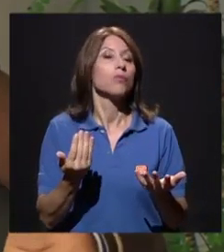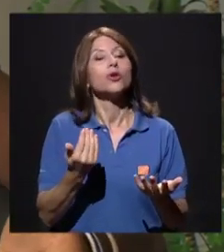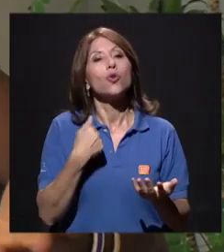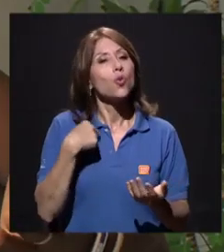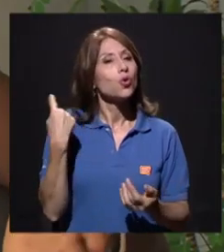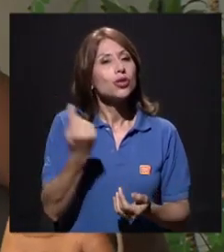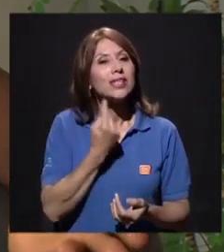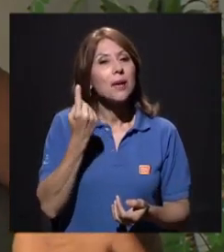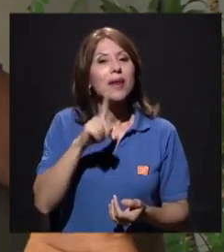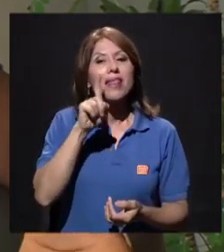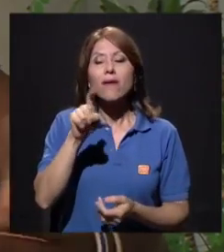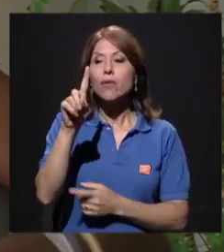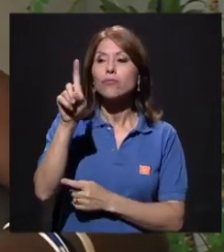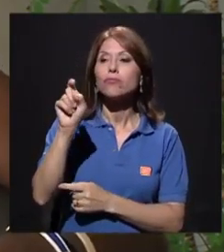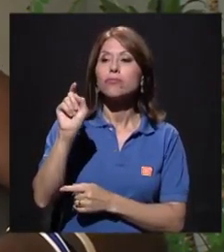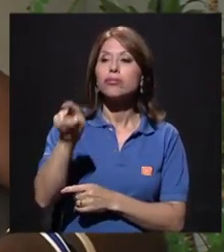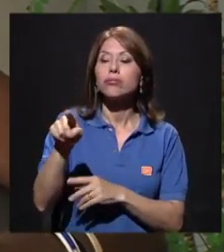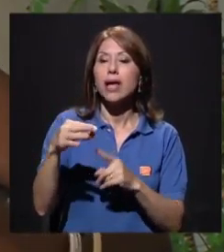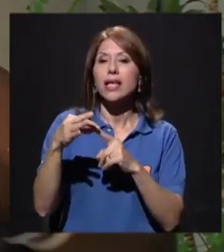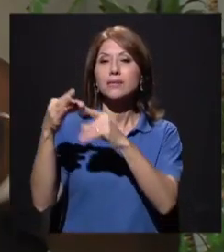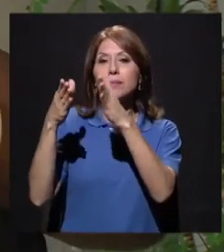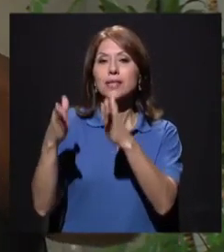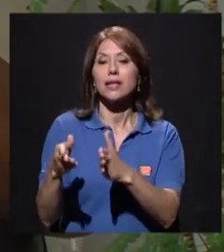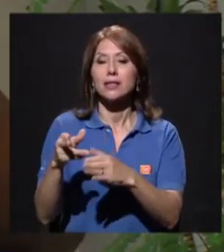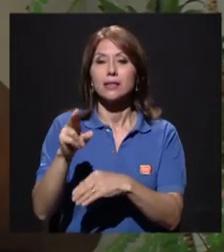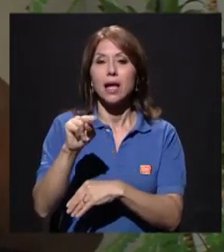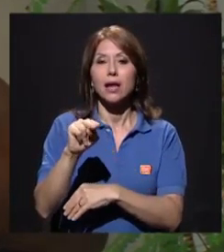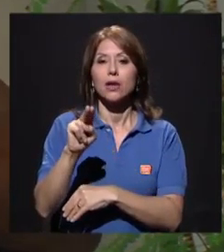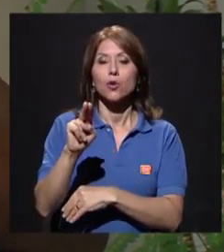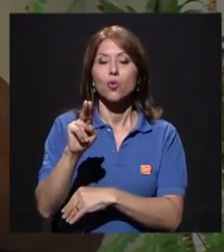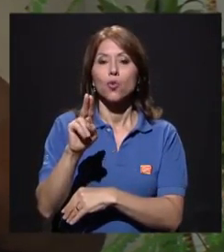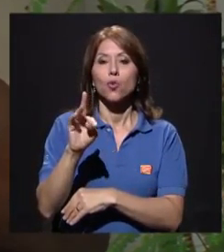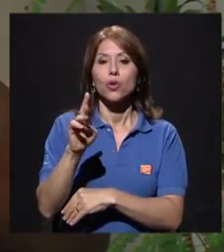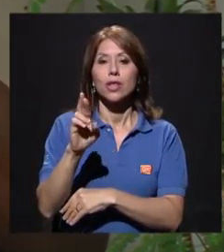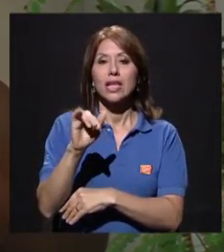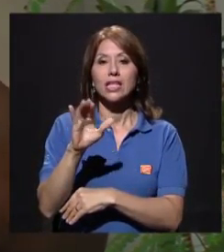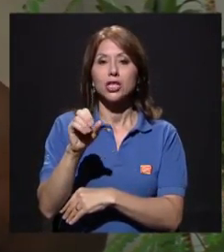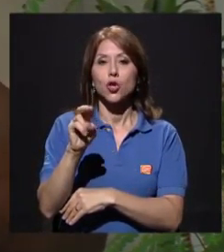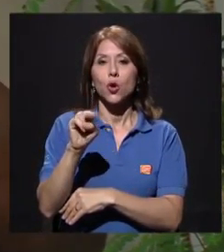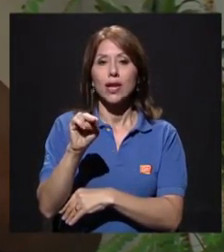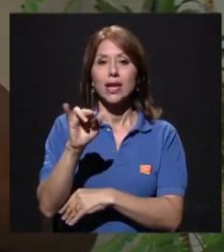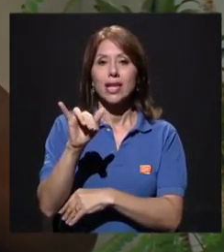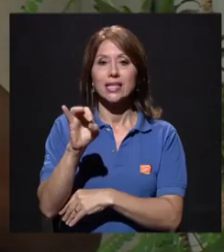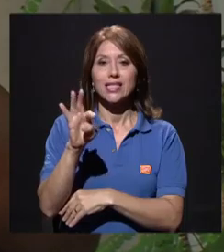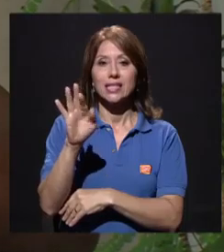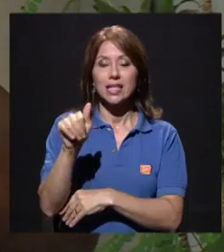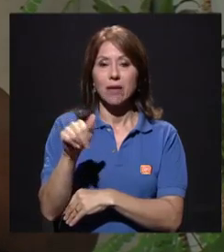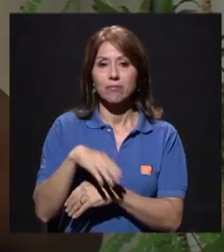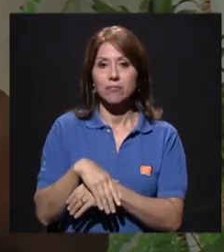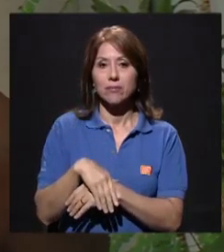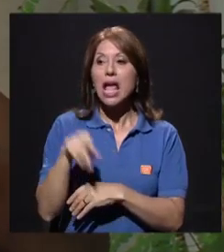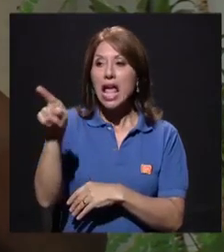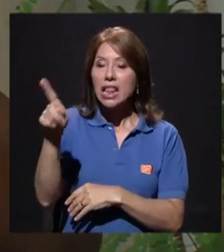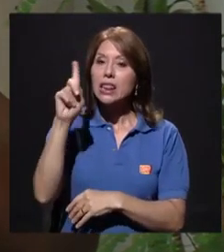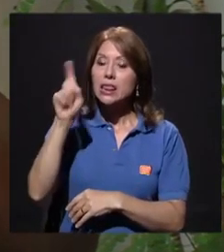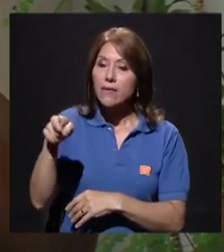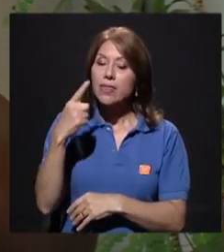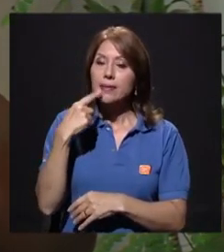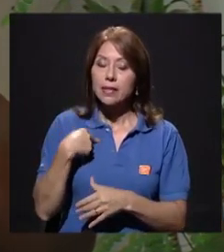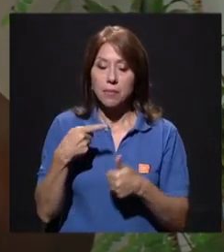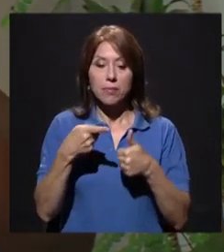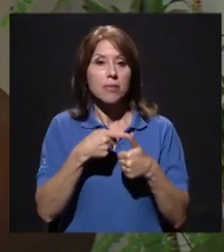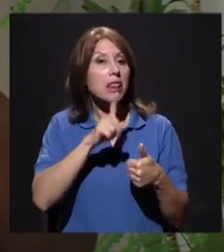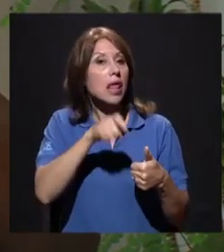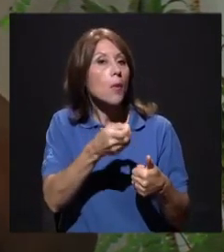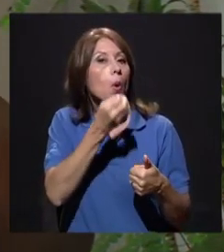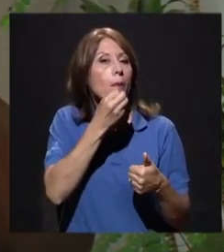consultar a nutricionista. Ellos son los que nos van a dar las pautas a seguir, ¿qué debo de comer, qué no debo de comer, verdad?